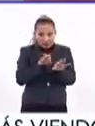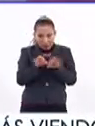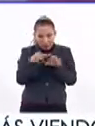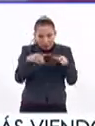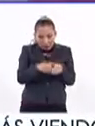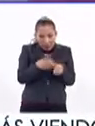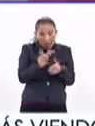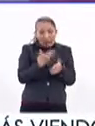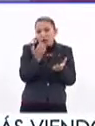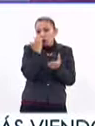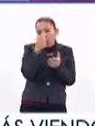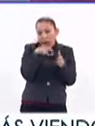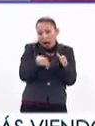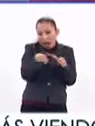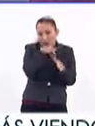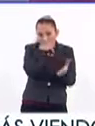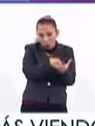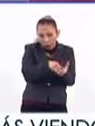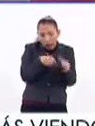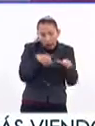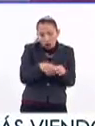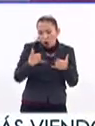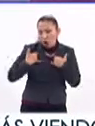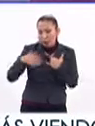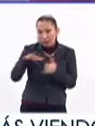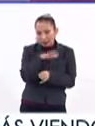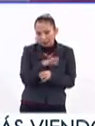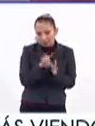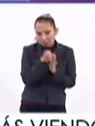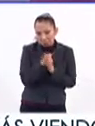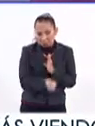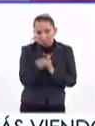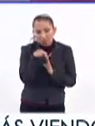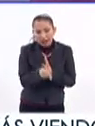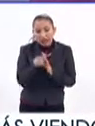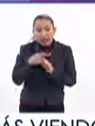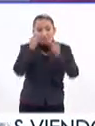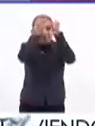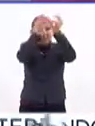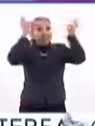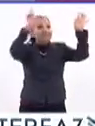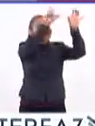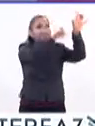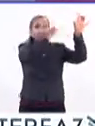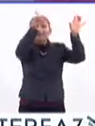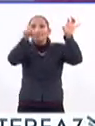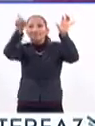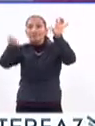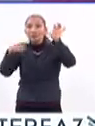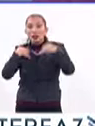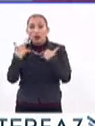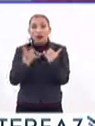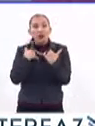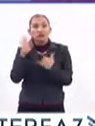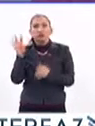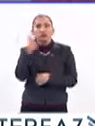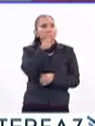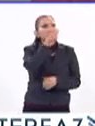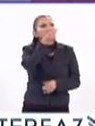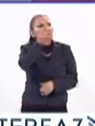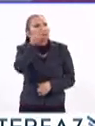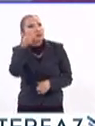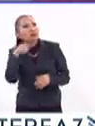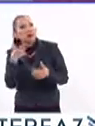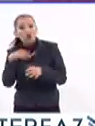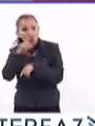en un patio de una escuela con adolescentes y cuelgan el tendedero para los adolescentes que pasan por ahí,